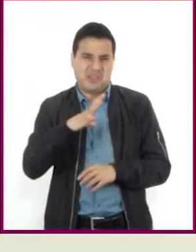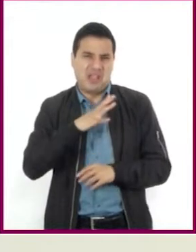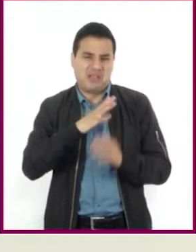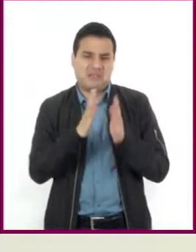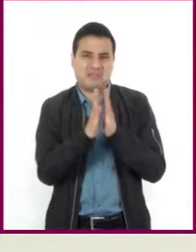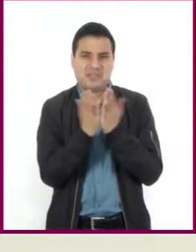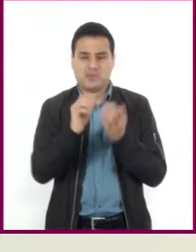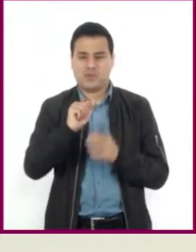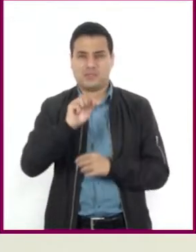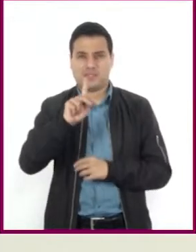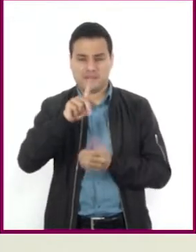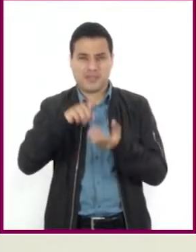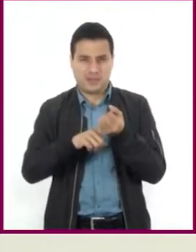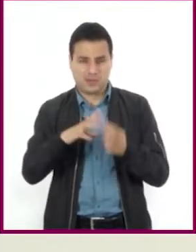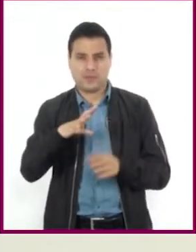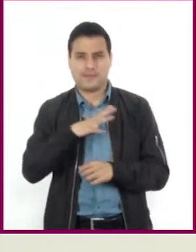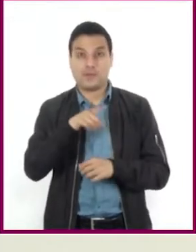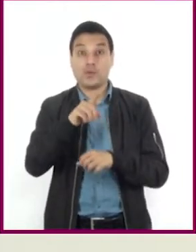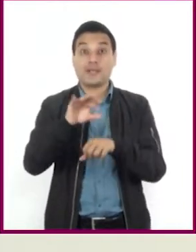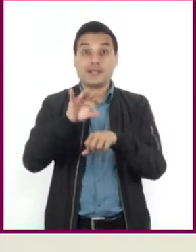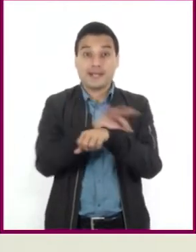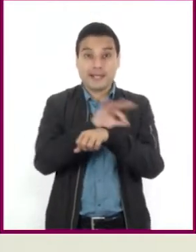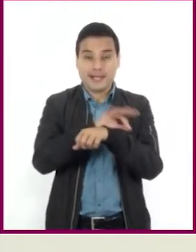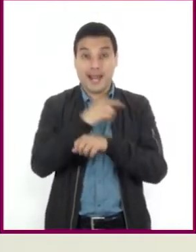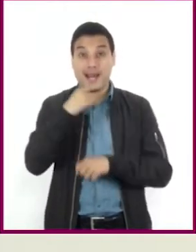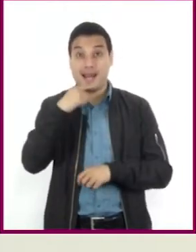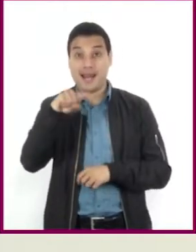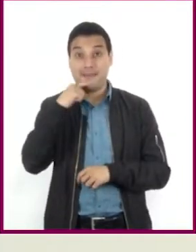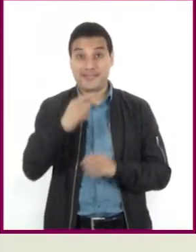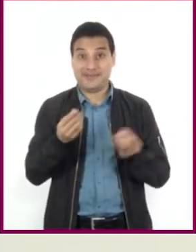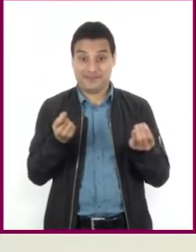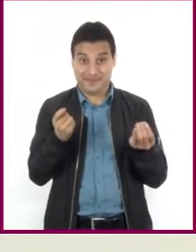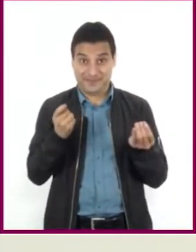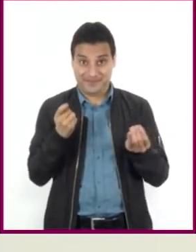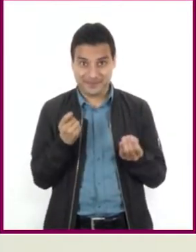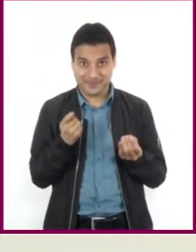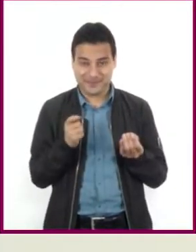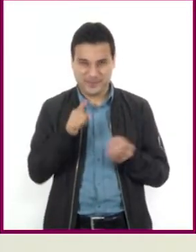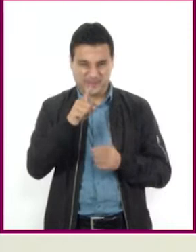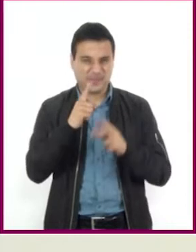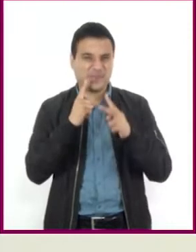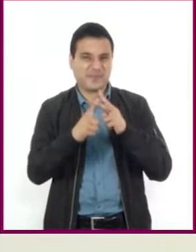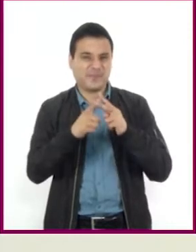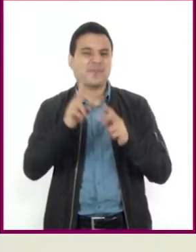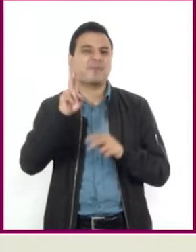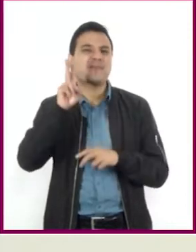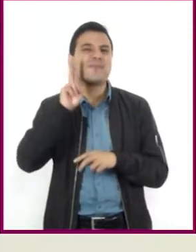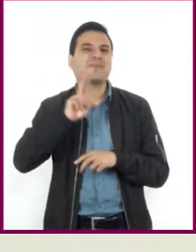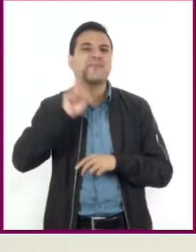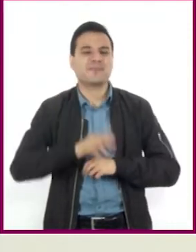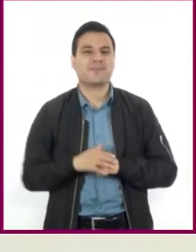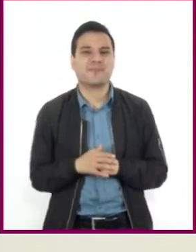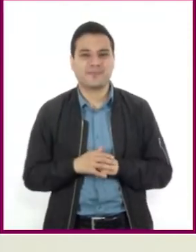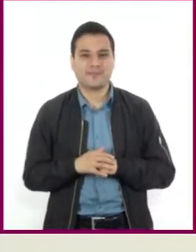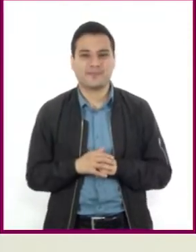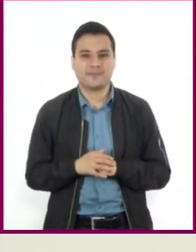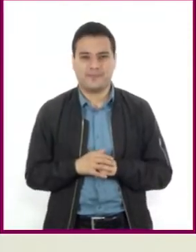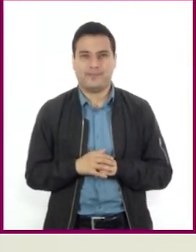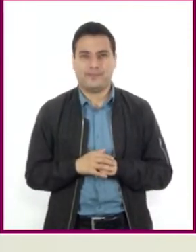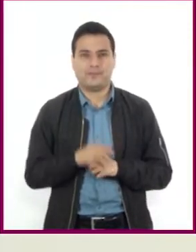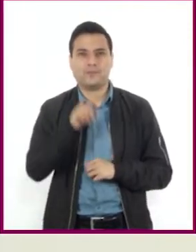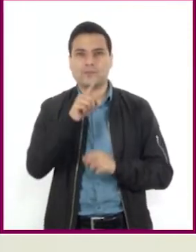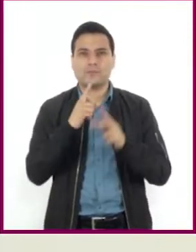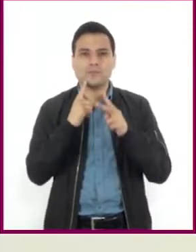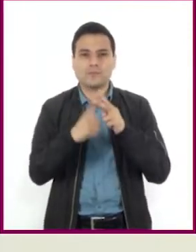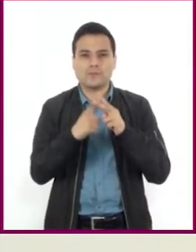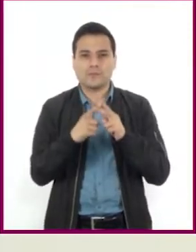y lápiz. Pongan en práctica sus conocimientos geográficos y matemáticos. Para poder realizar el cálculo